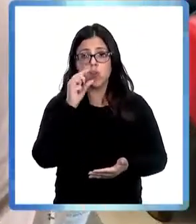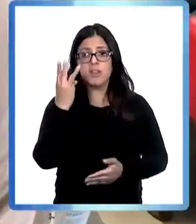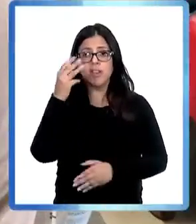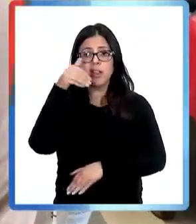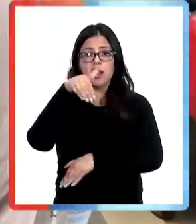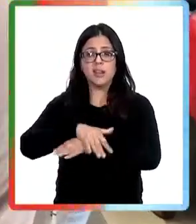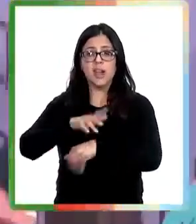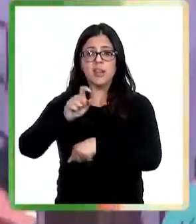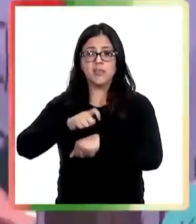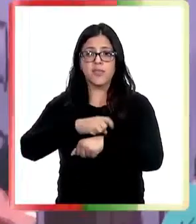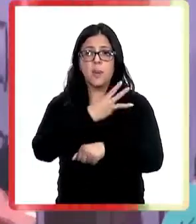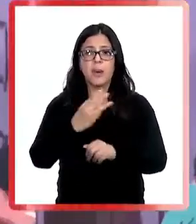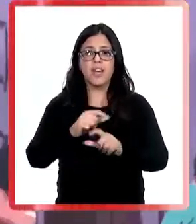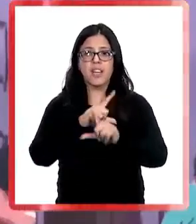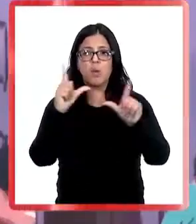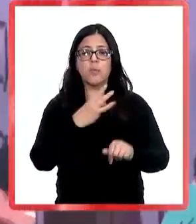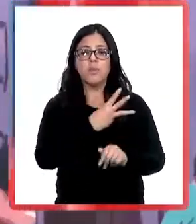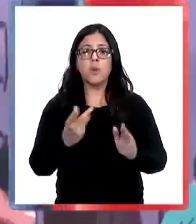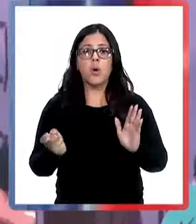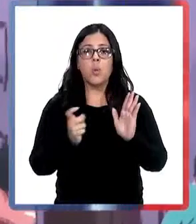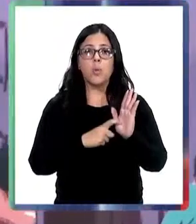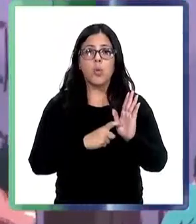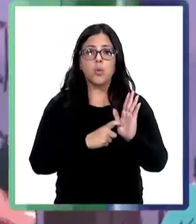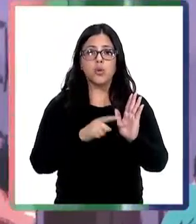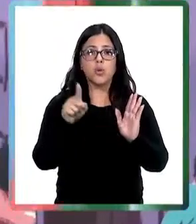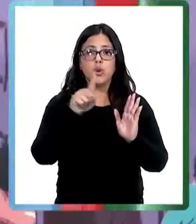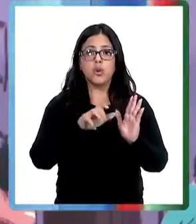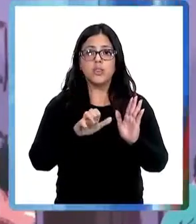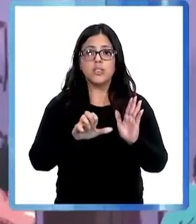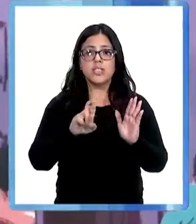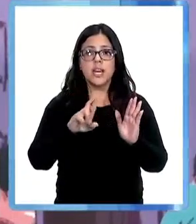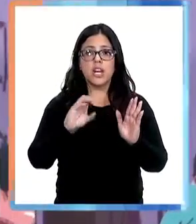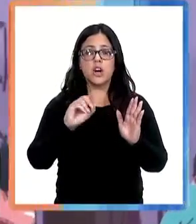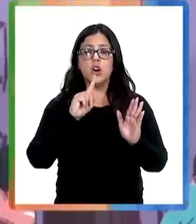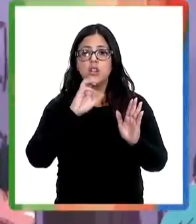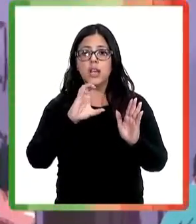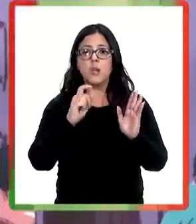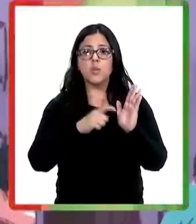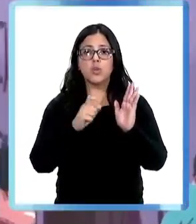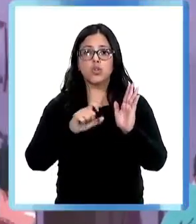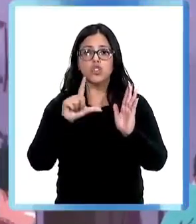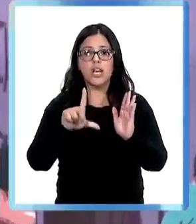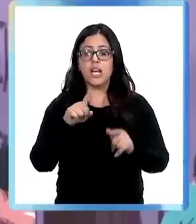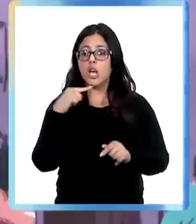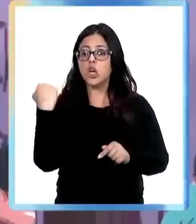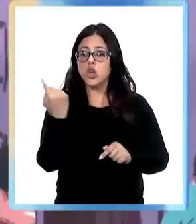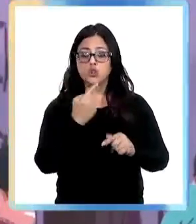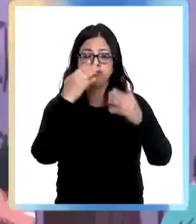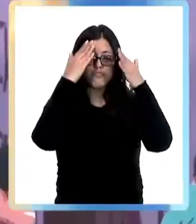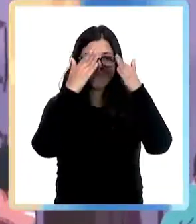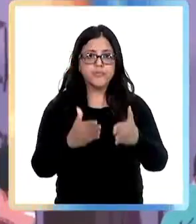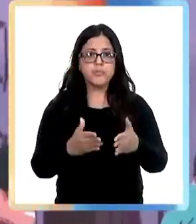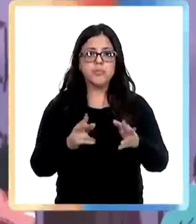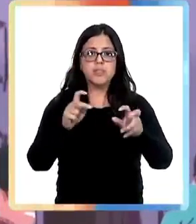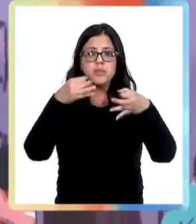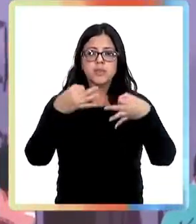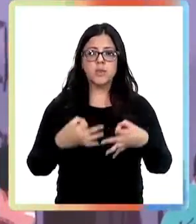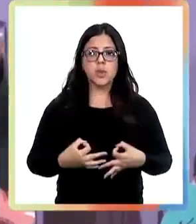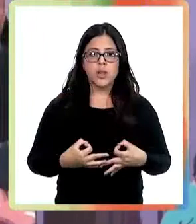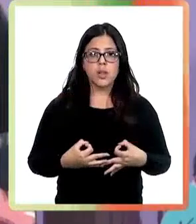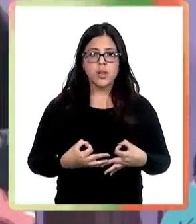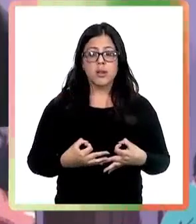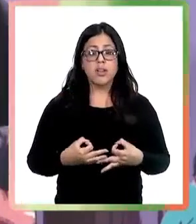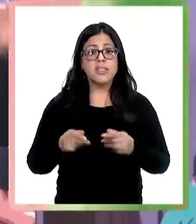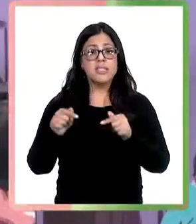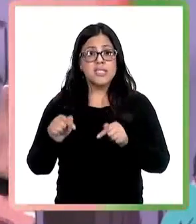.cl Nosotros pusimos el centro en la seguridad y la seguridad tiene diferentes caras. Estamos hablando de la importancia de la